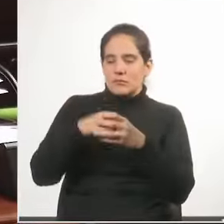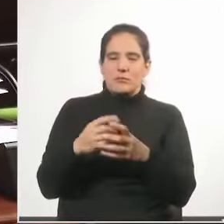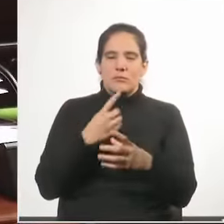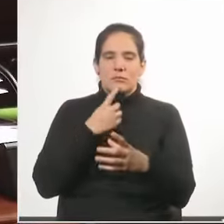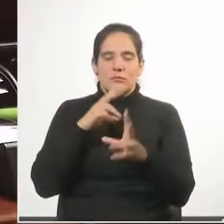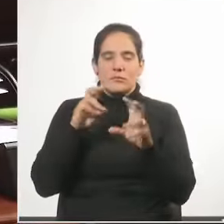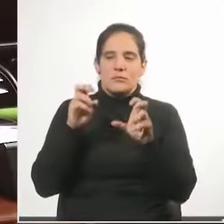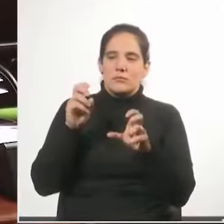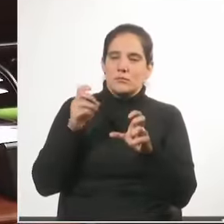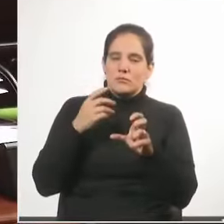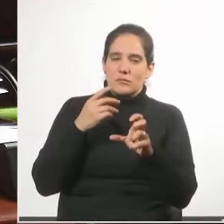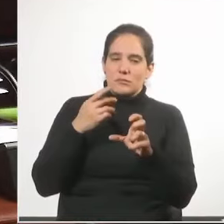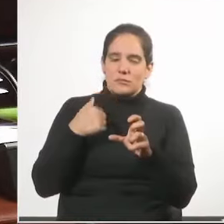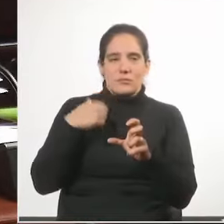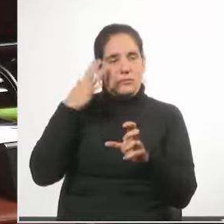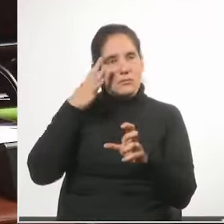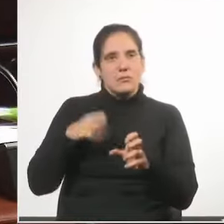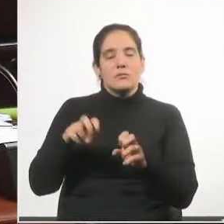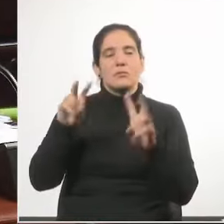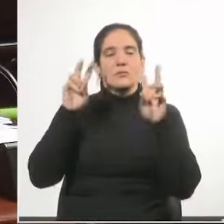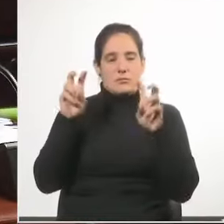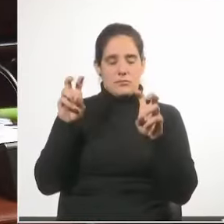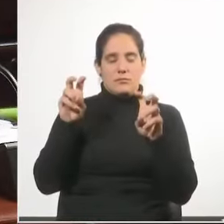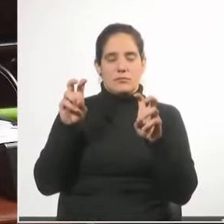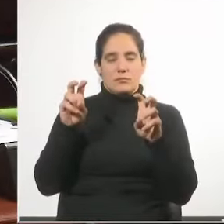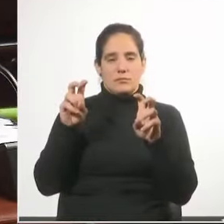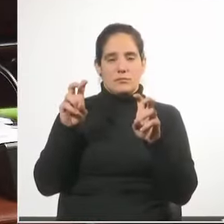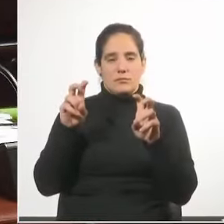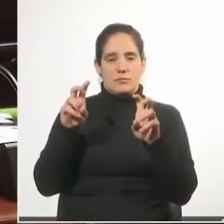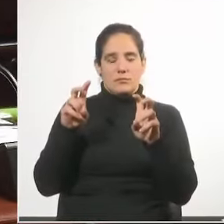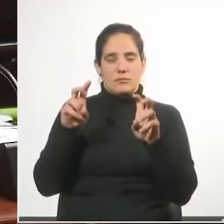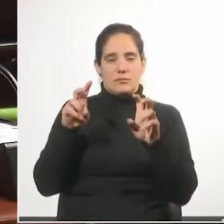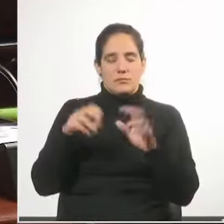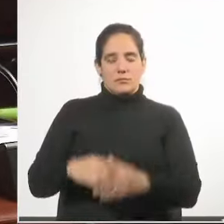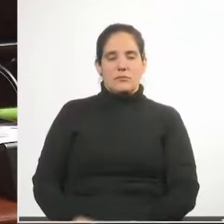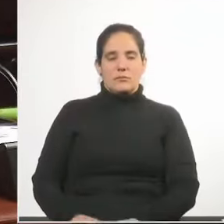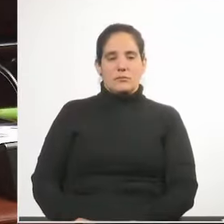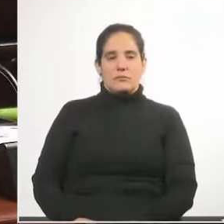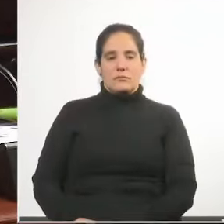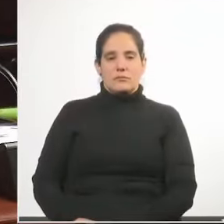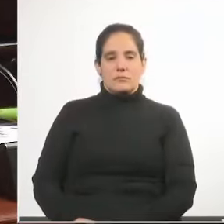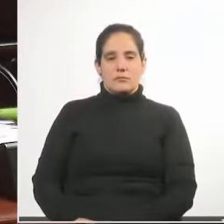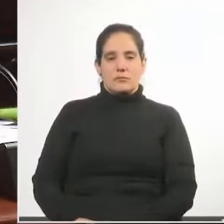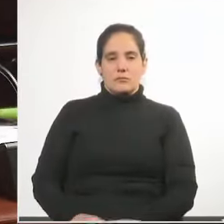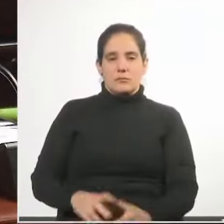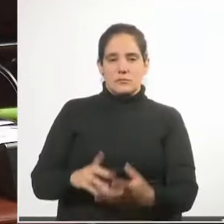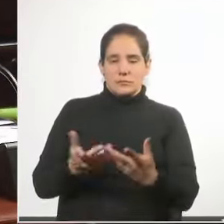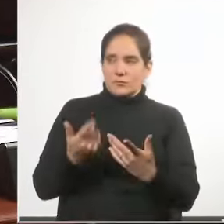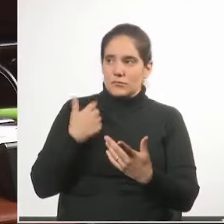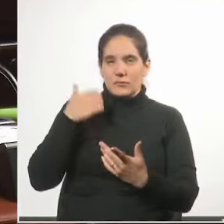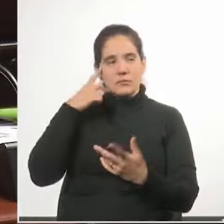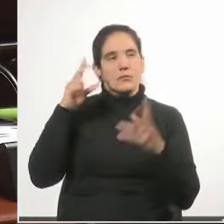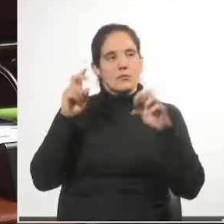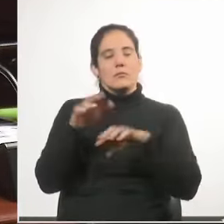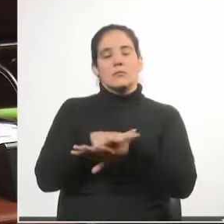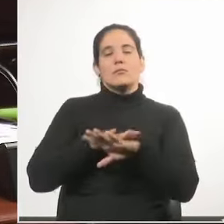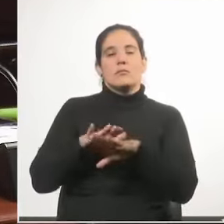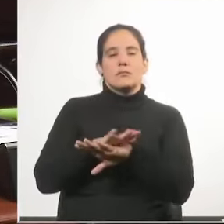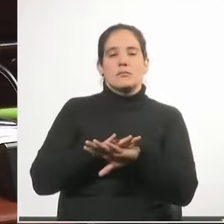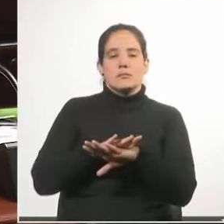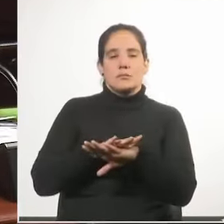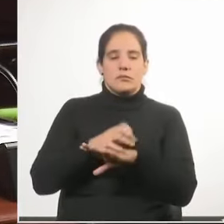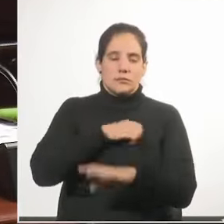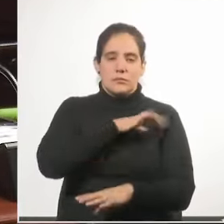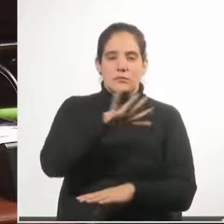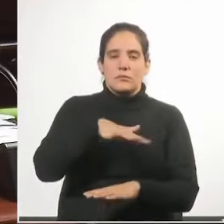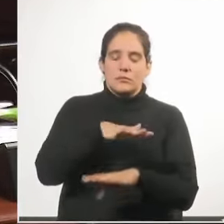inmediata, pero que yo creo que es un tema que hace a una de las bases de nuestra sociedad,